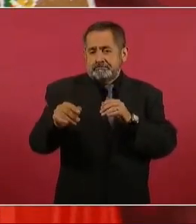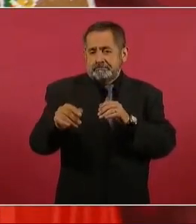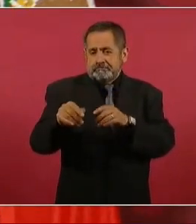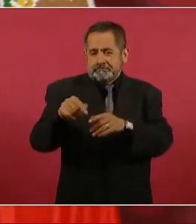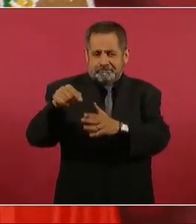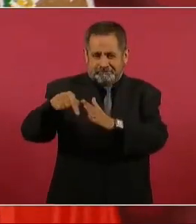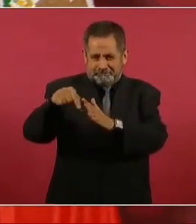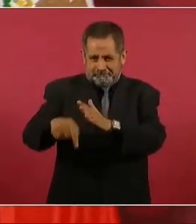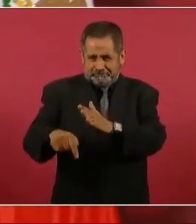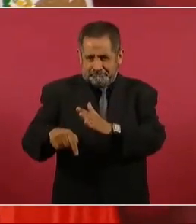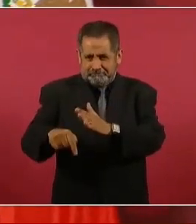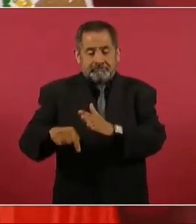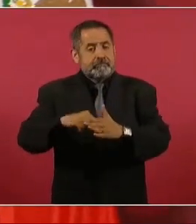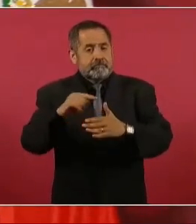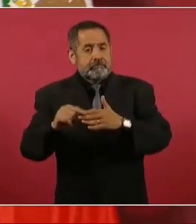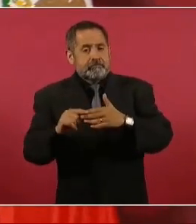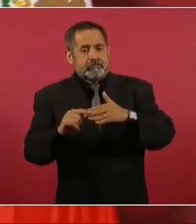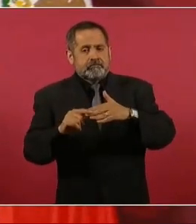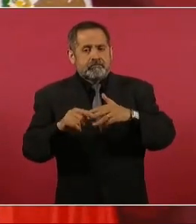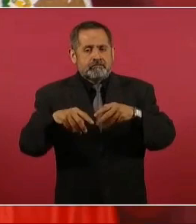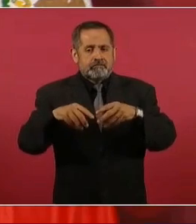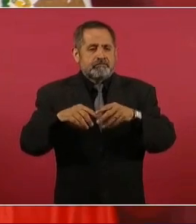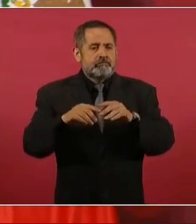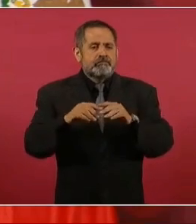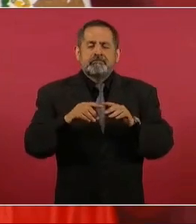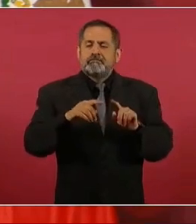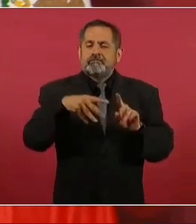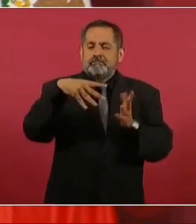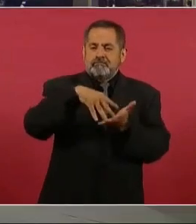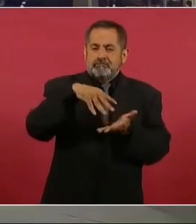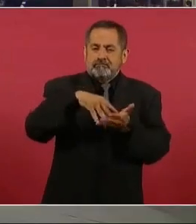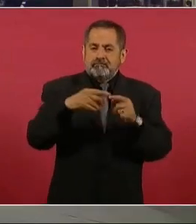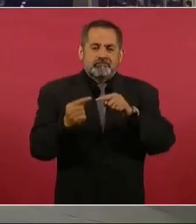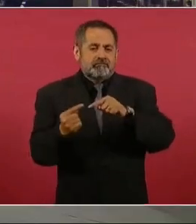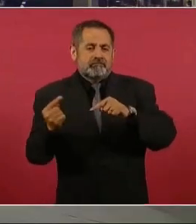un acueducto, pero en eso estamos. Gracias, presidente.